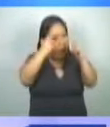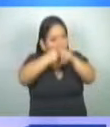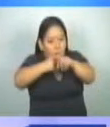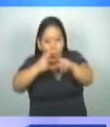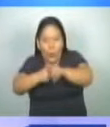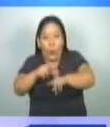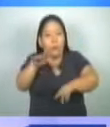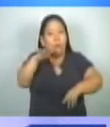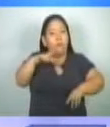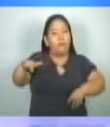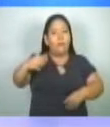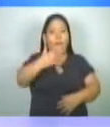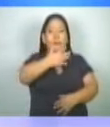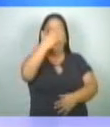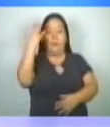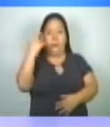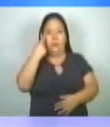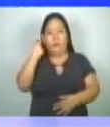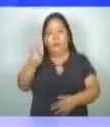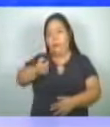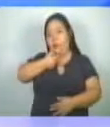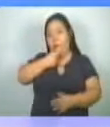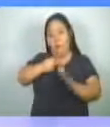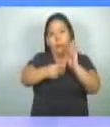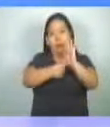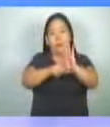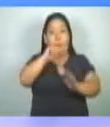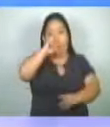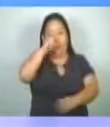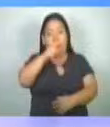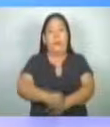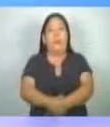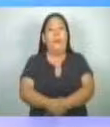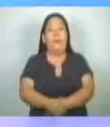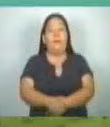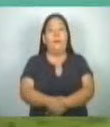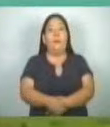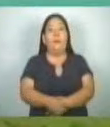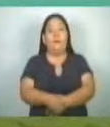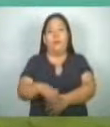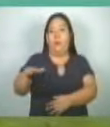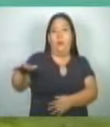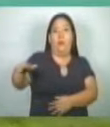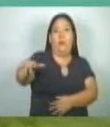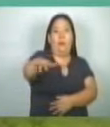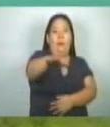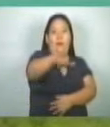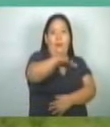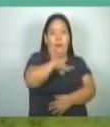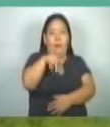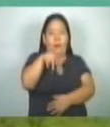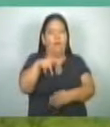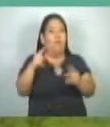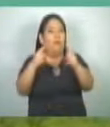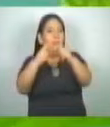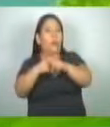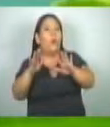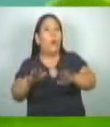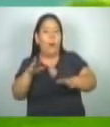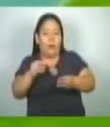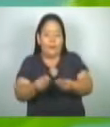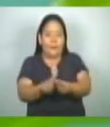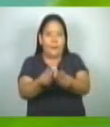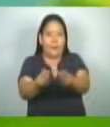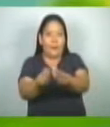turquesa. Estos son los hallazgos. La coloración turquesa del lago de Coatepeque es producto de la presencia de